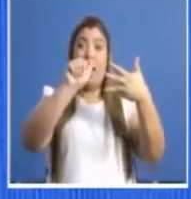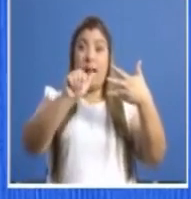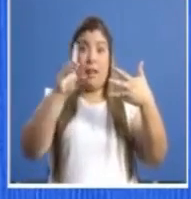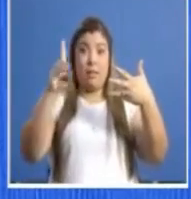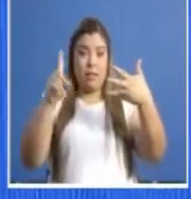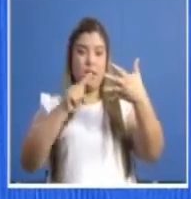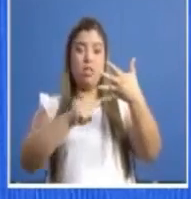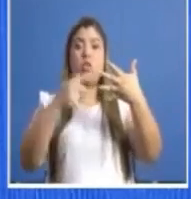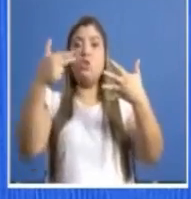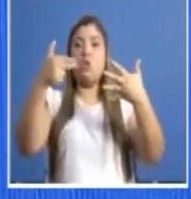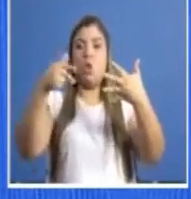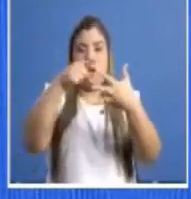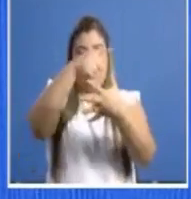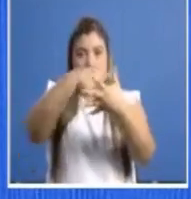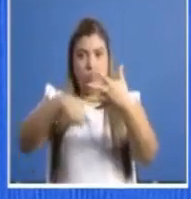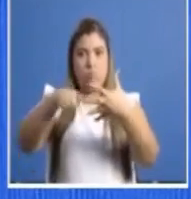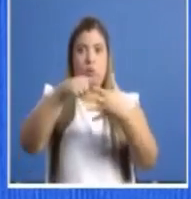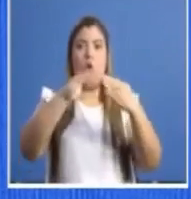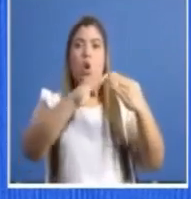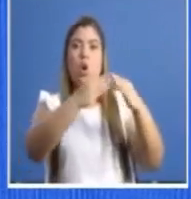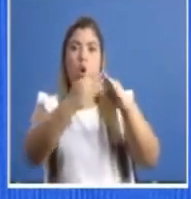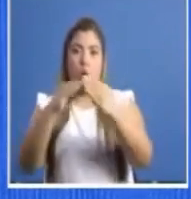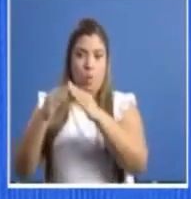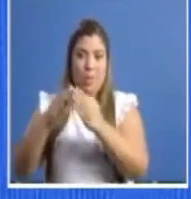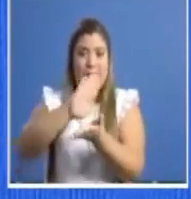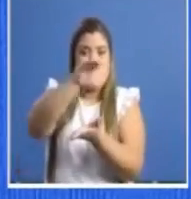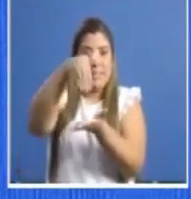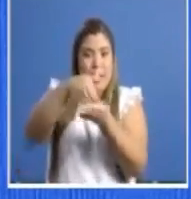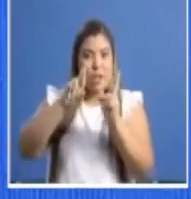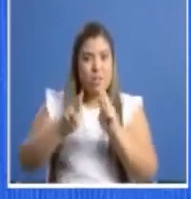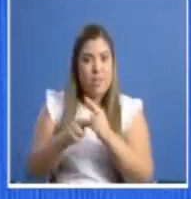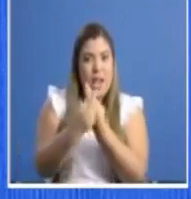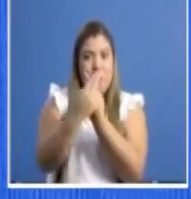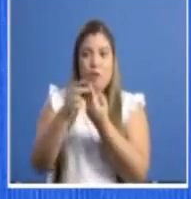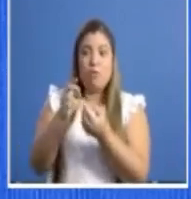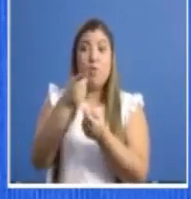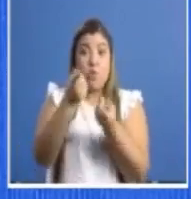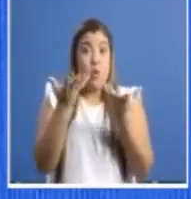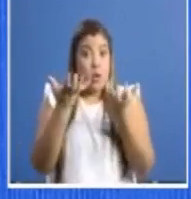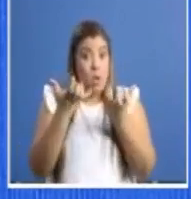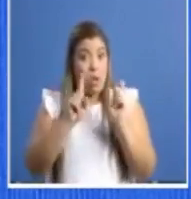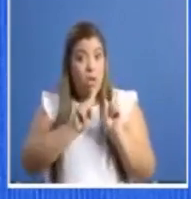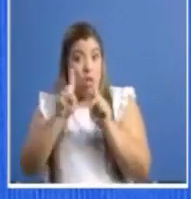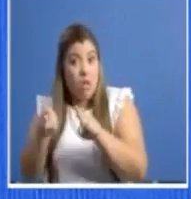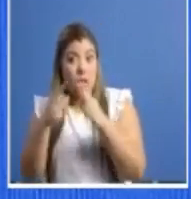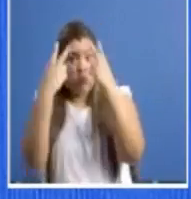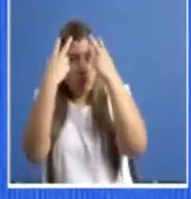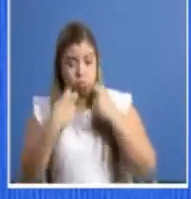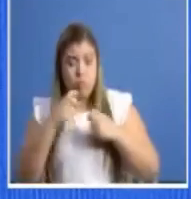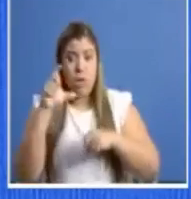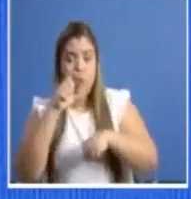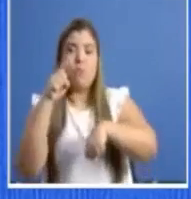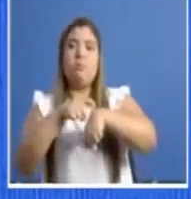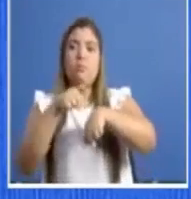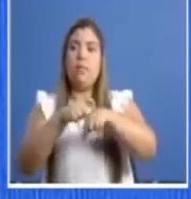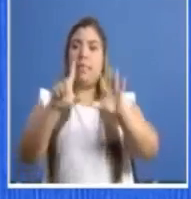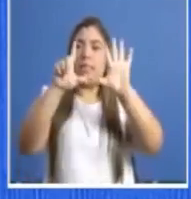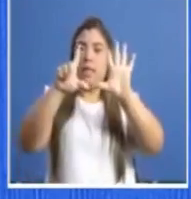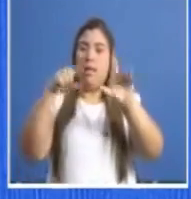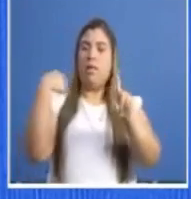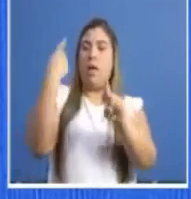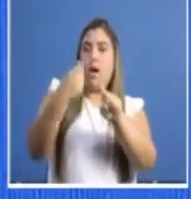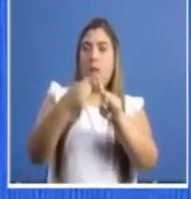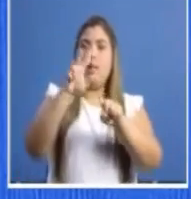para todo aquel que necesita ir y hacerse una prueba de hisopado pueda concurrir a estos